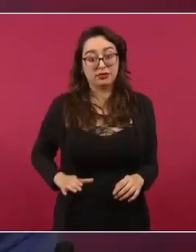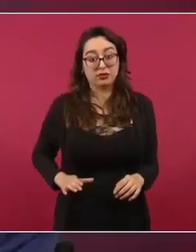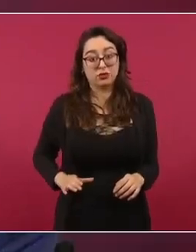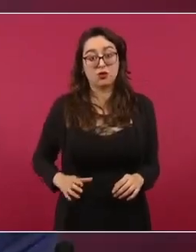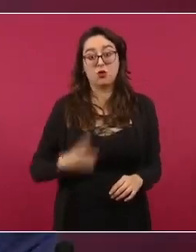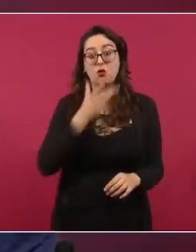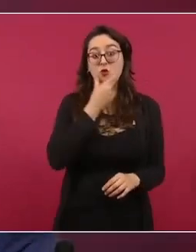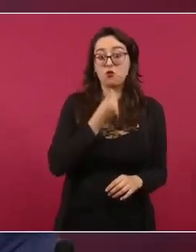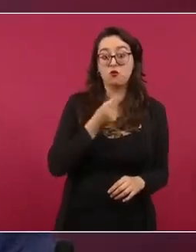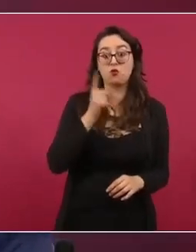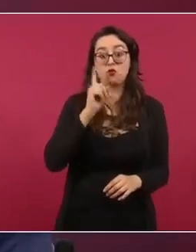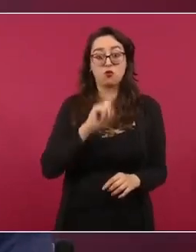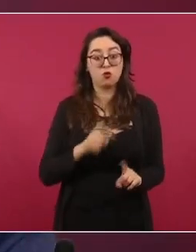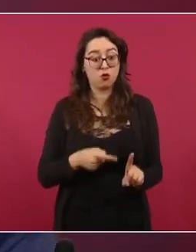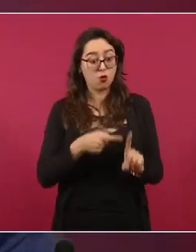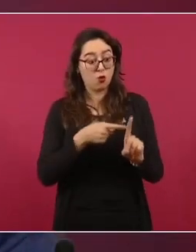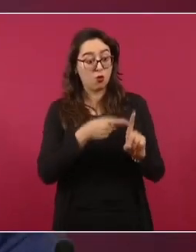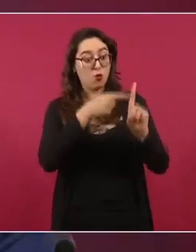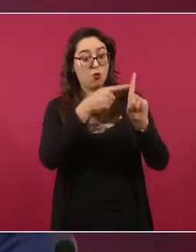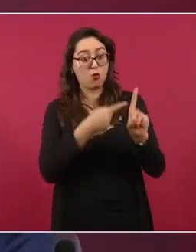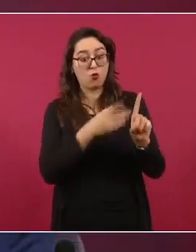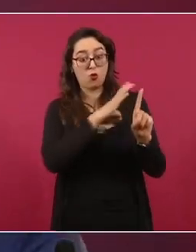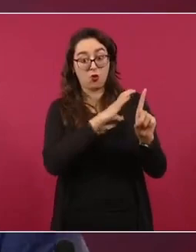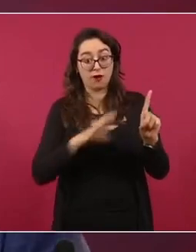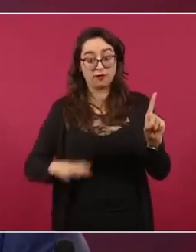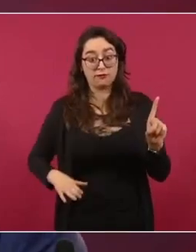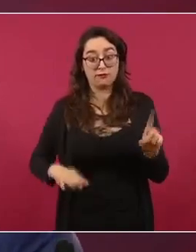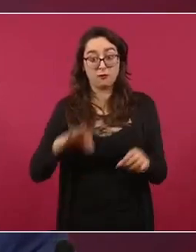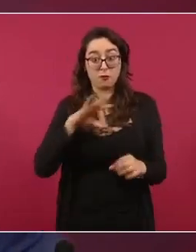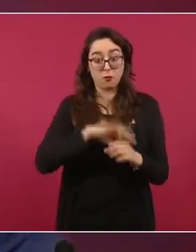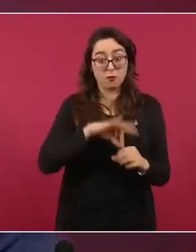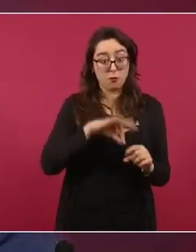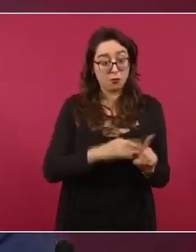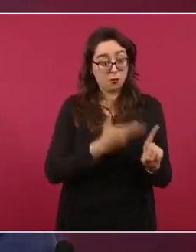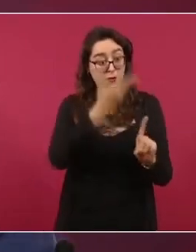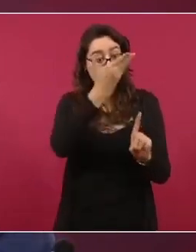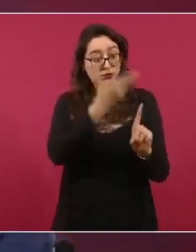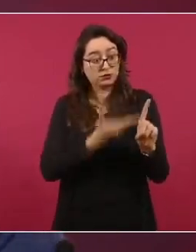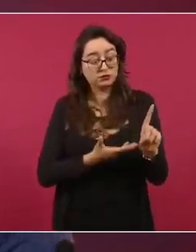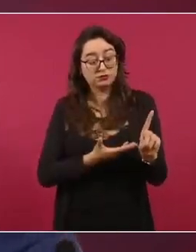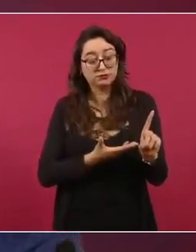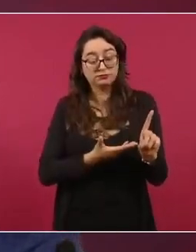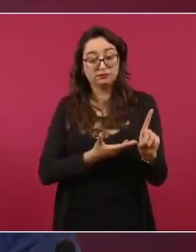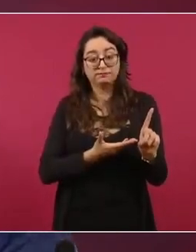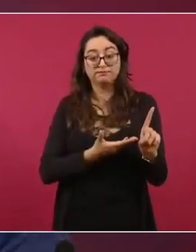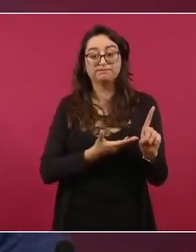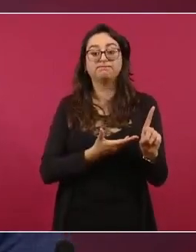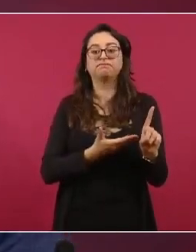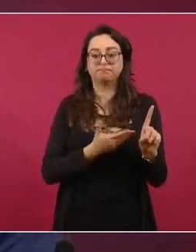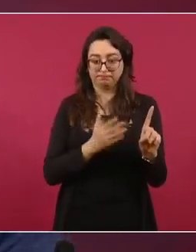candidata o candidato, sino también, que es muy importante,